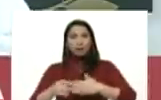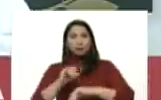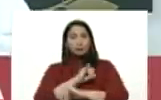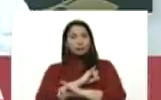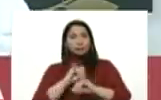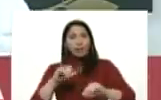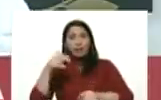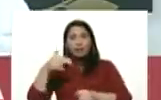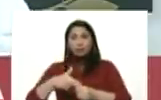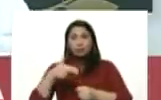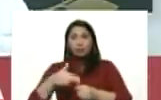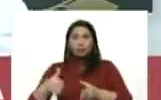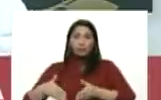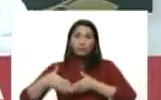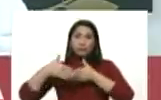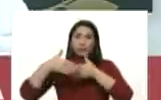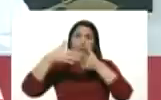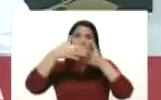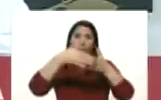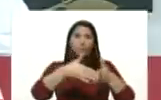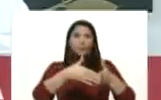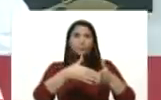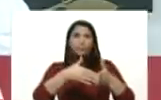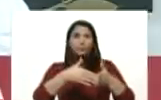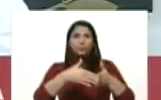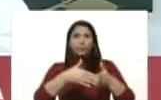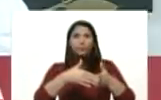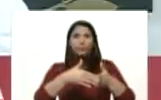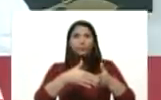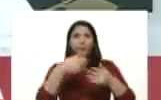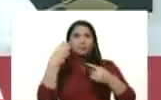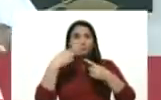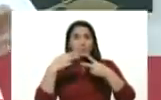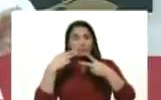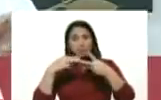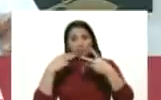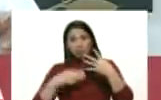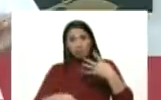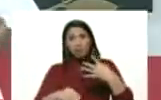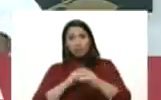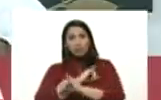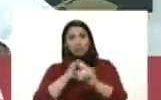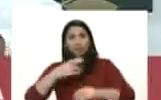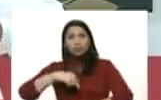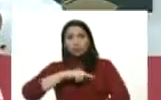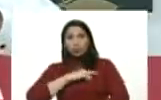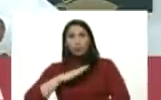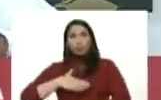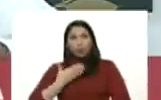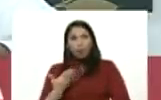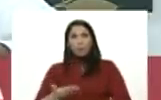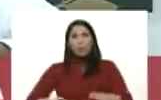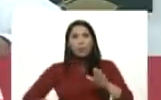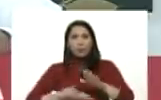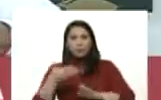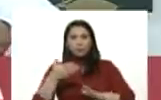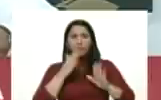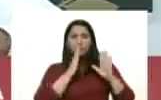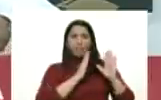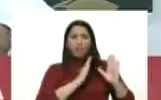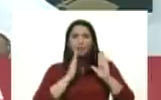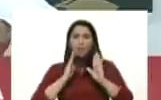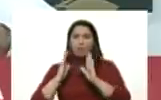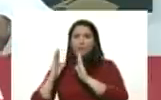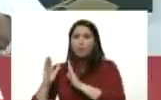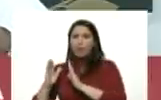gasolina que está llegando por mar y los insumos ya nosotros podamos ir por fases a